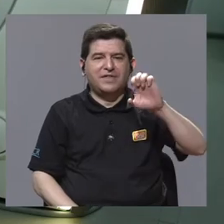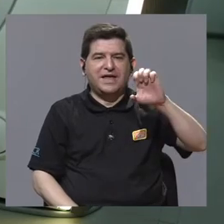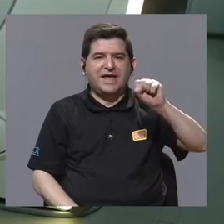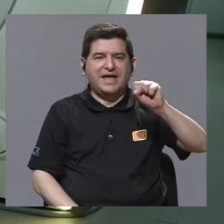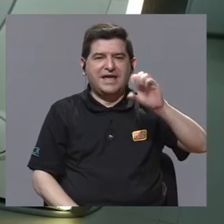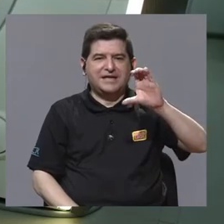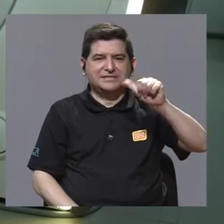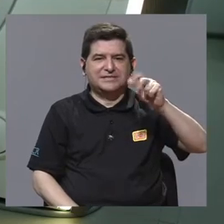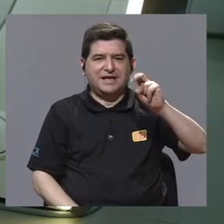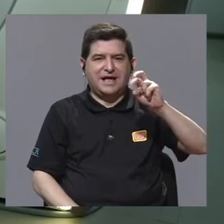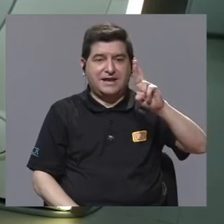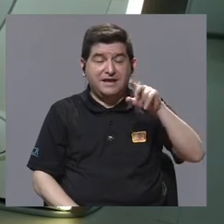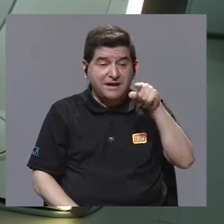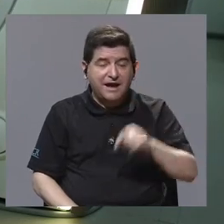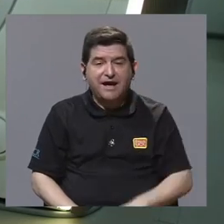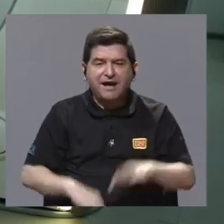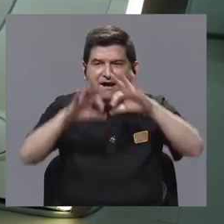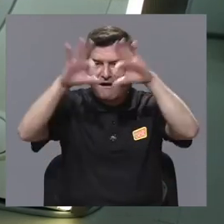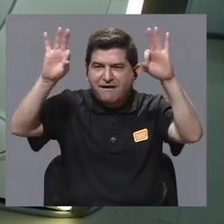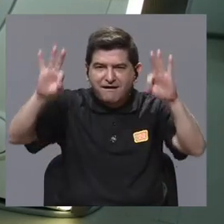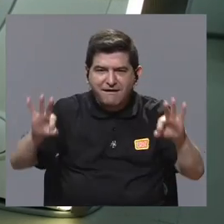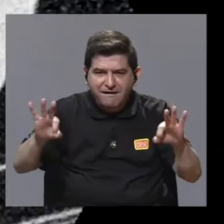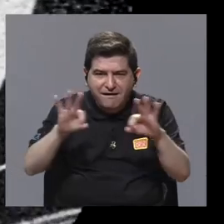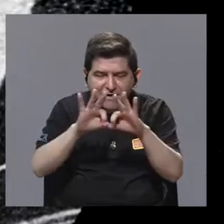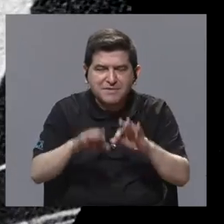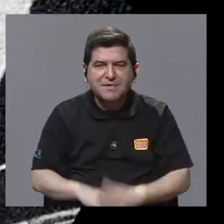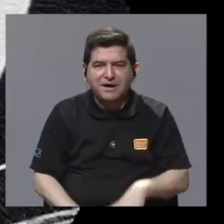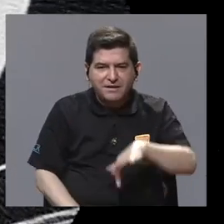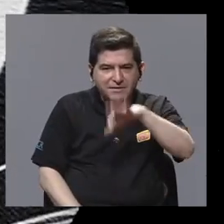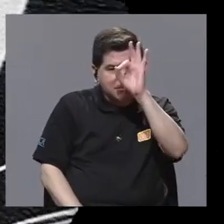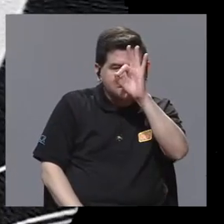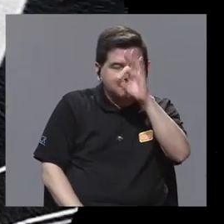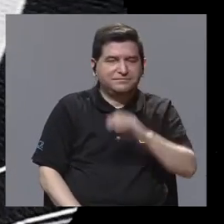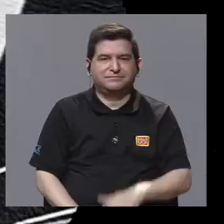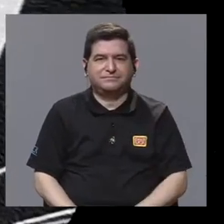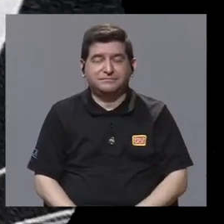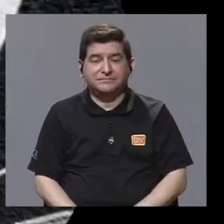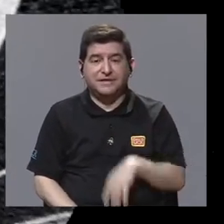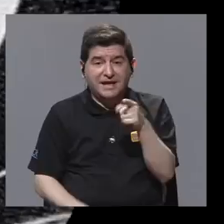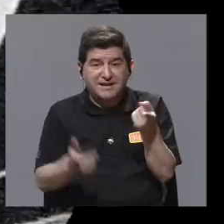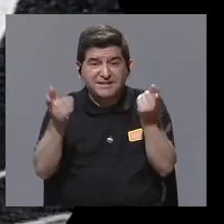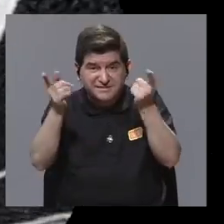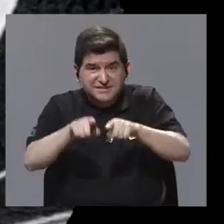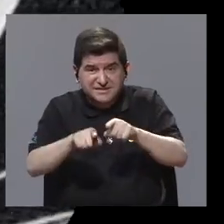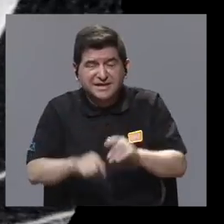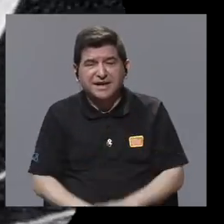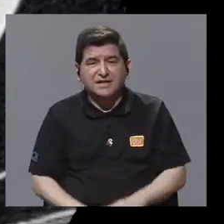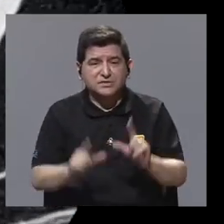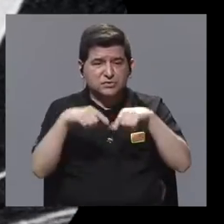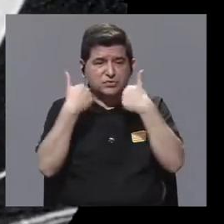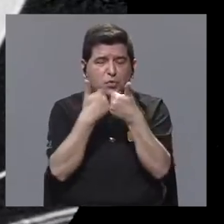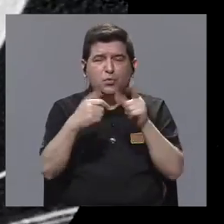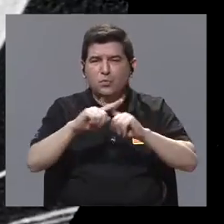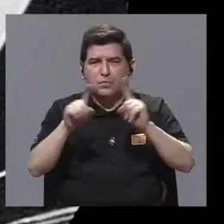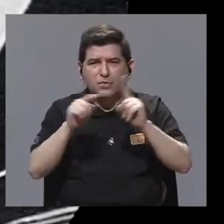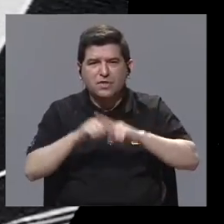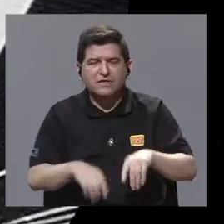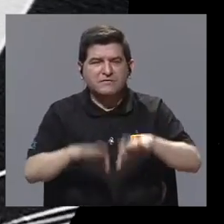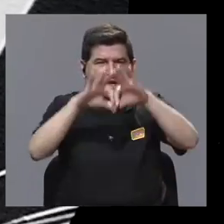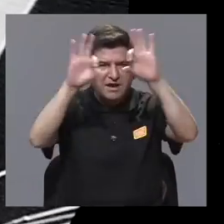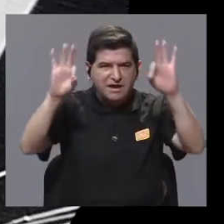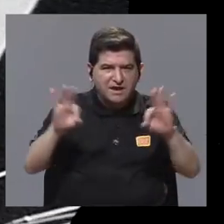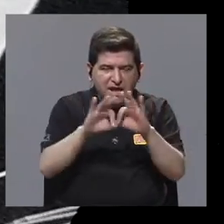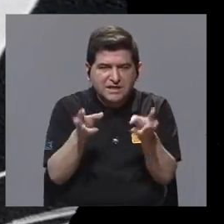Ahí se obtienen las imágenes, que en realidad es un conjunto de